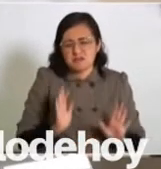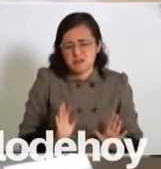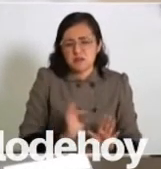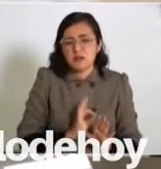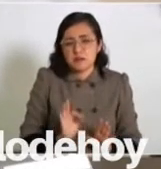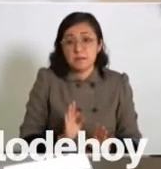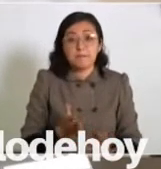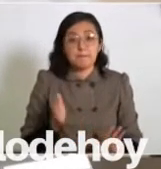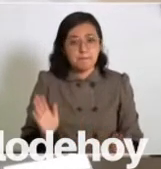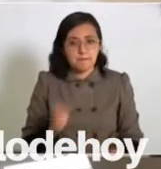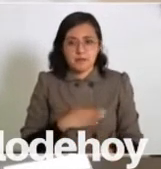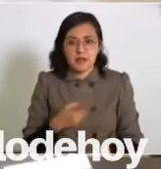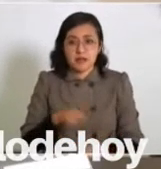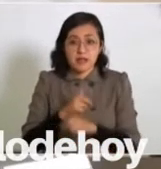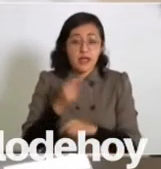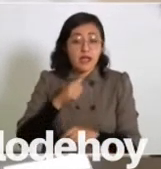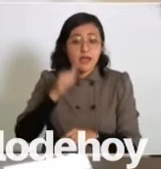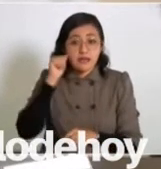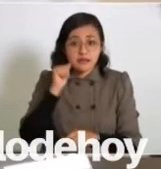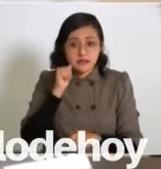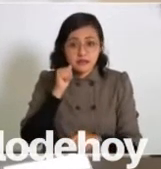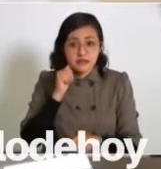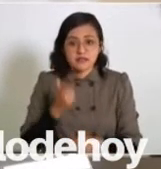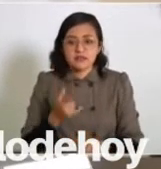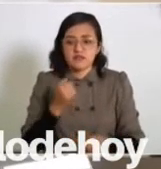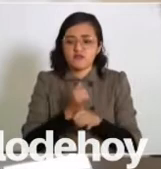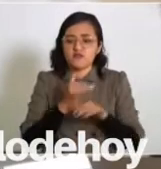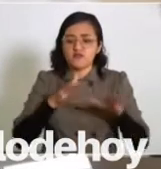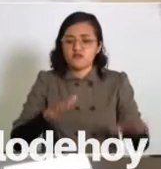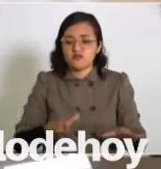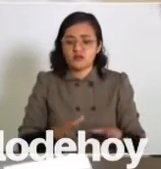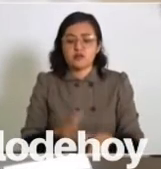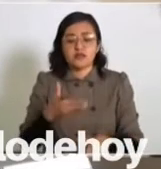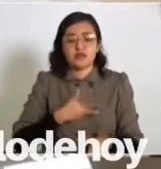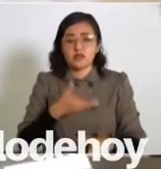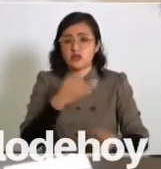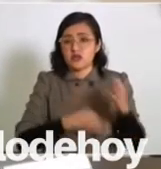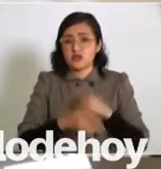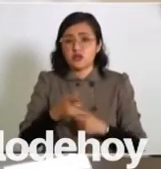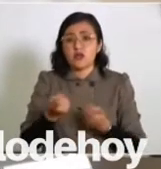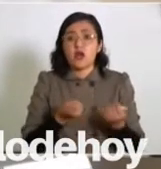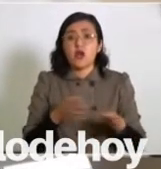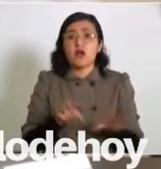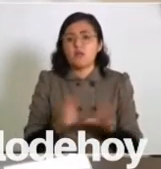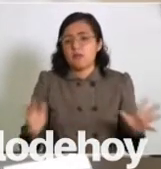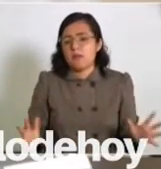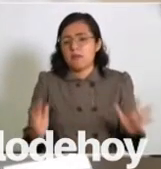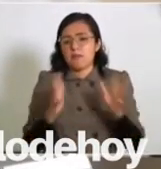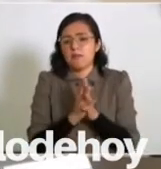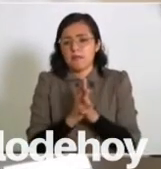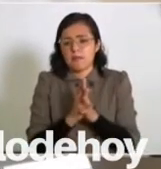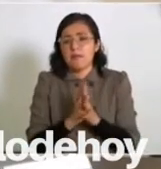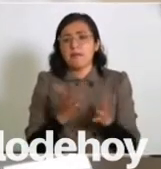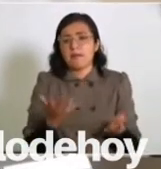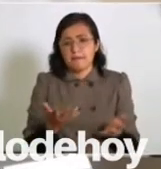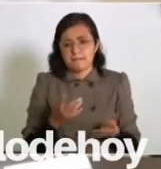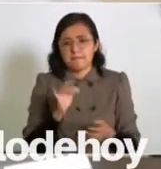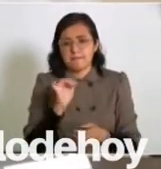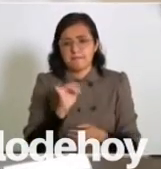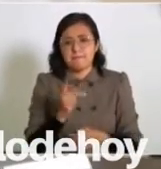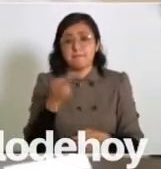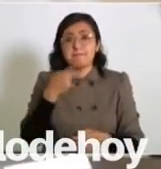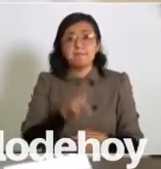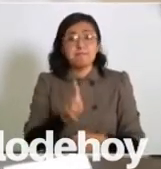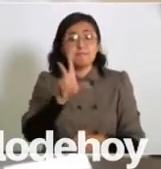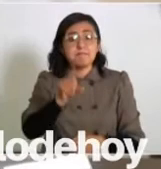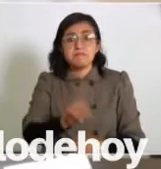El día de ayer, la información que todos manejan es una confrontación. Pero